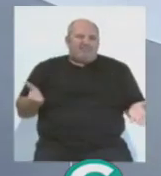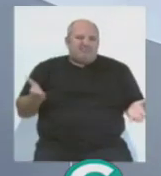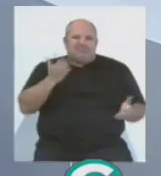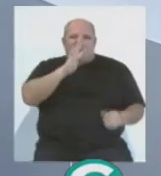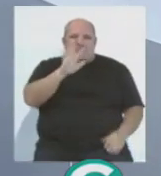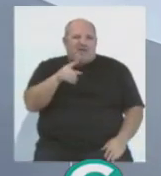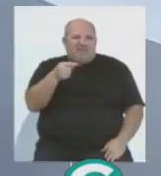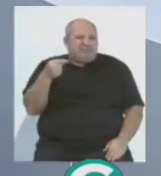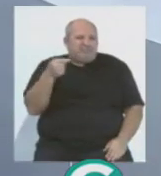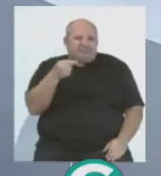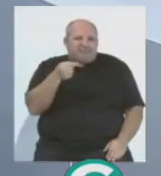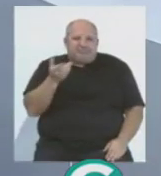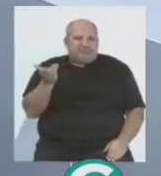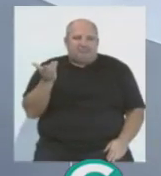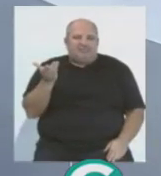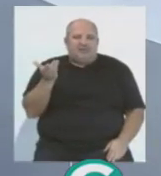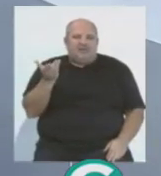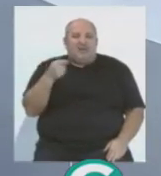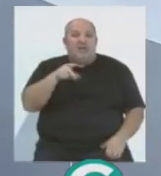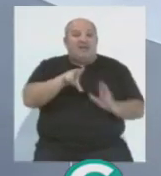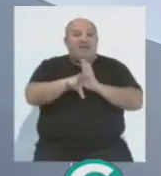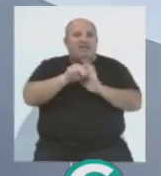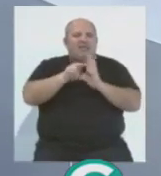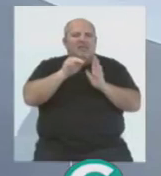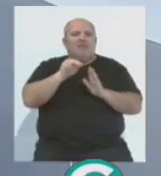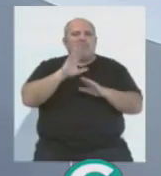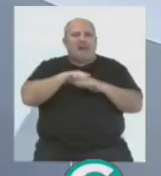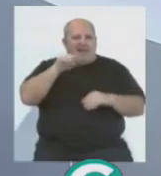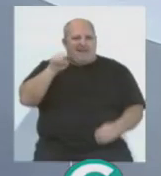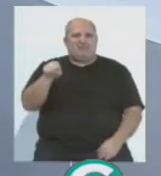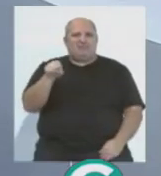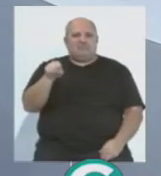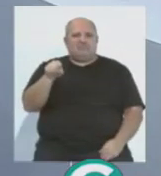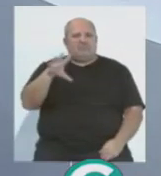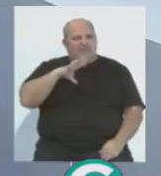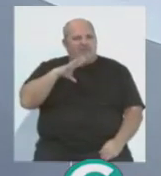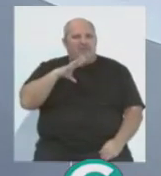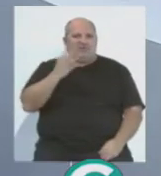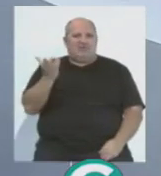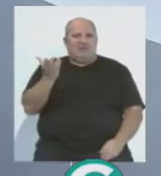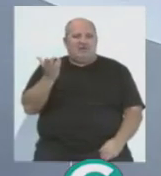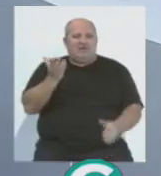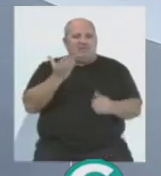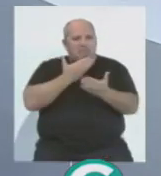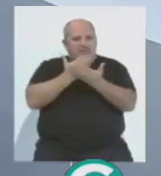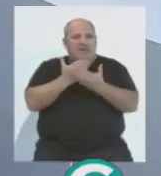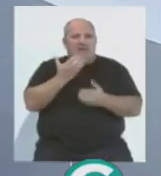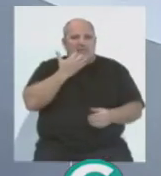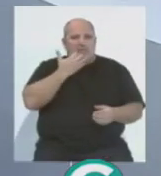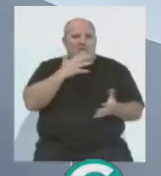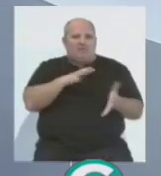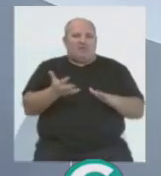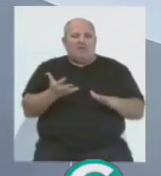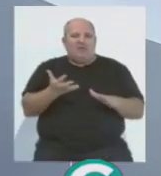equipos. Con lo cual, este vídeo va para ellos, para que tomen ejemplo y a ver si de una vez por